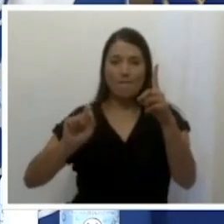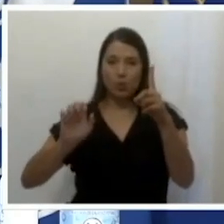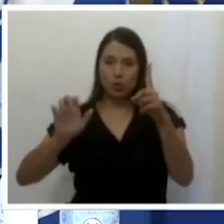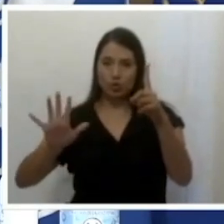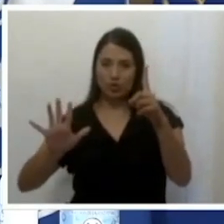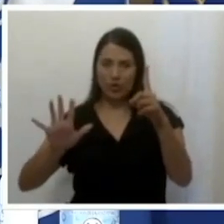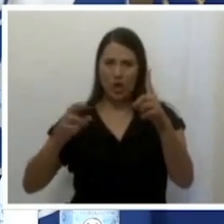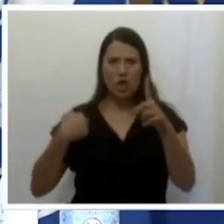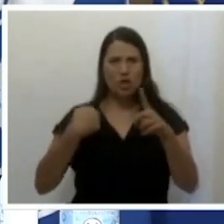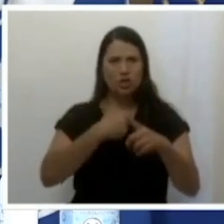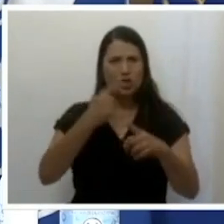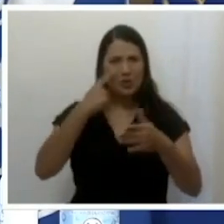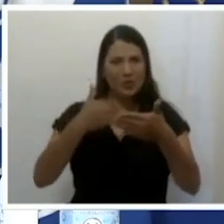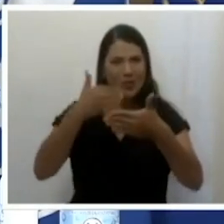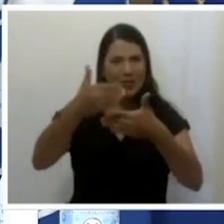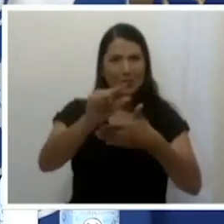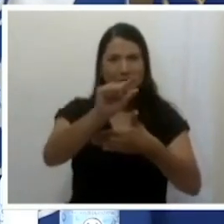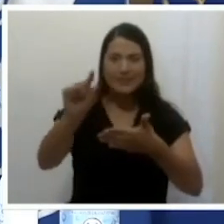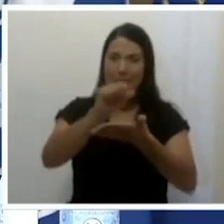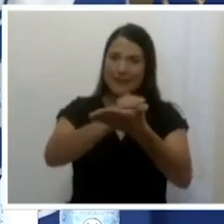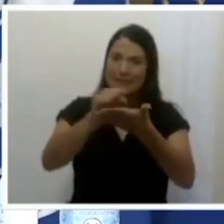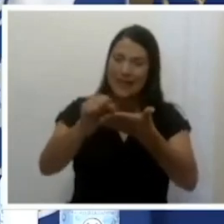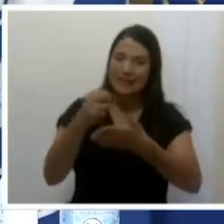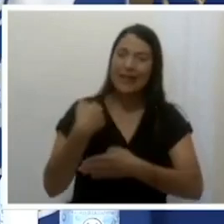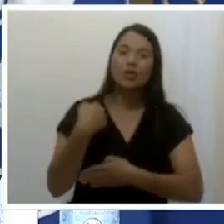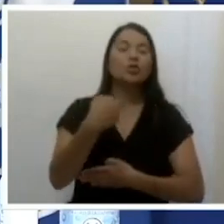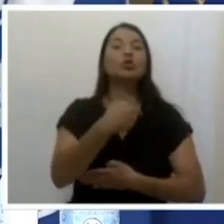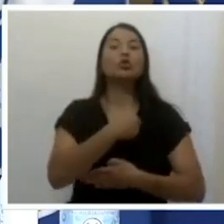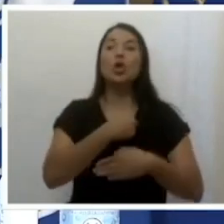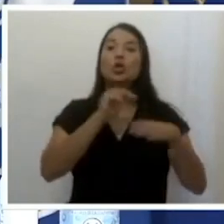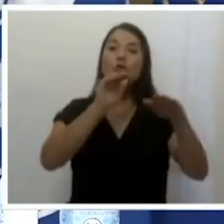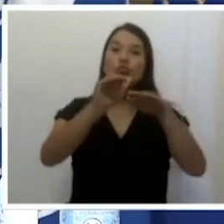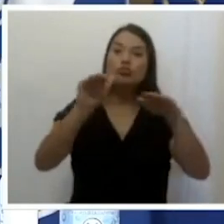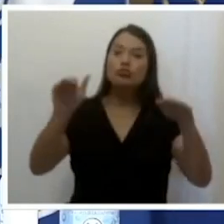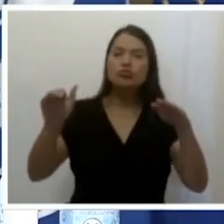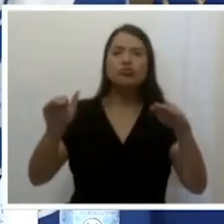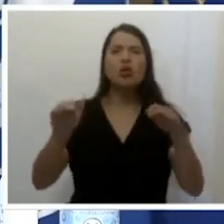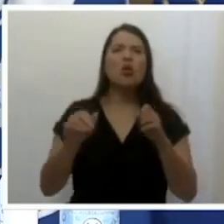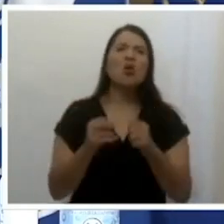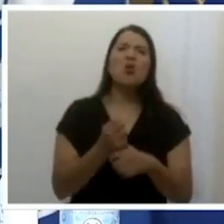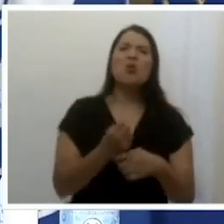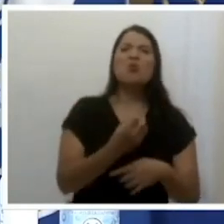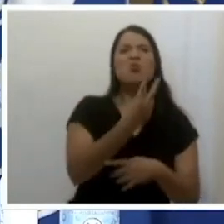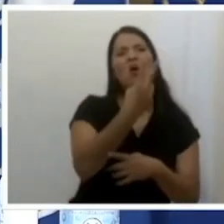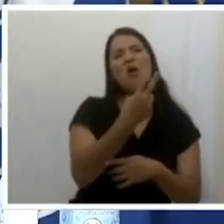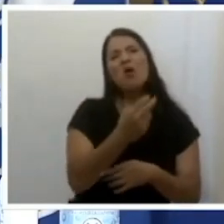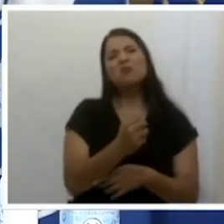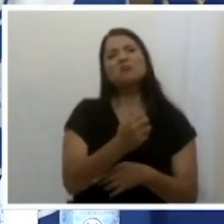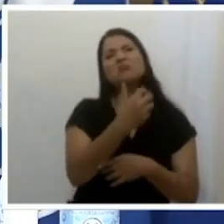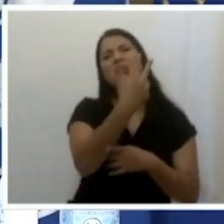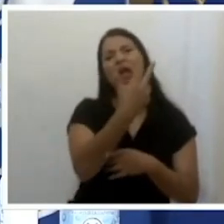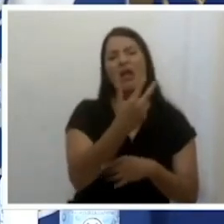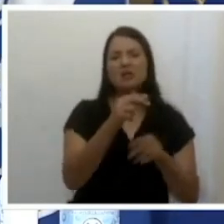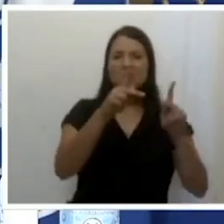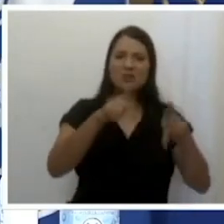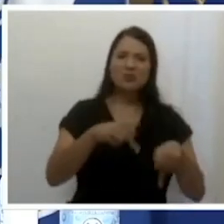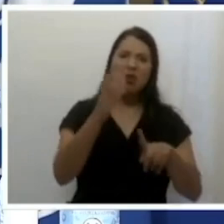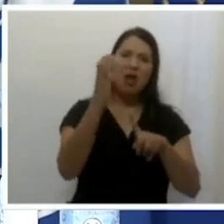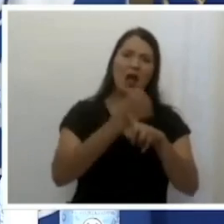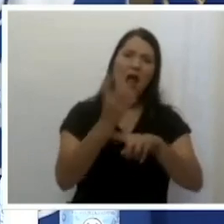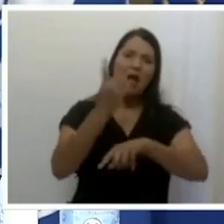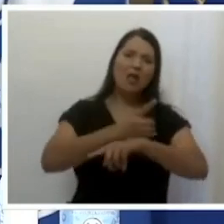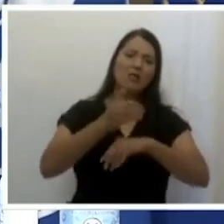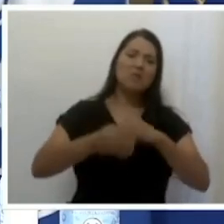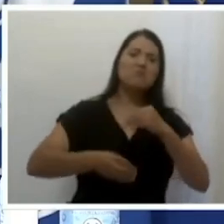de Semana Santa, llegó un punto donde nosotros anunciábamos dos, cuatro pacientes por día. Porque ya en esos